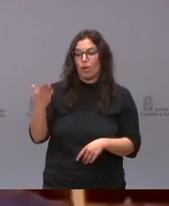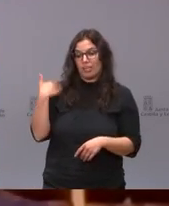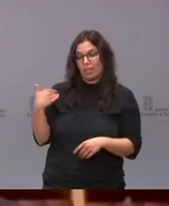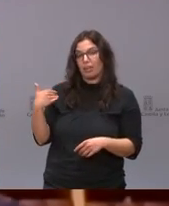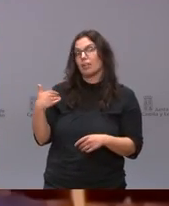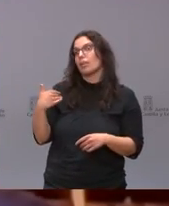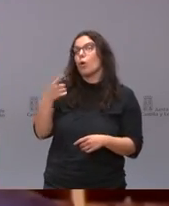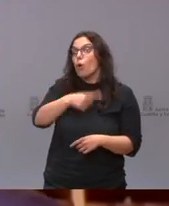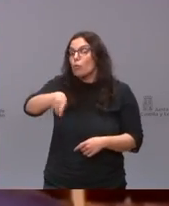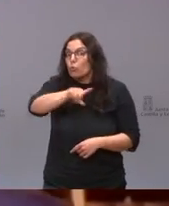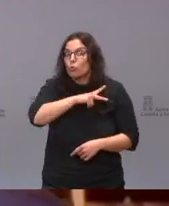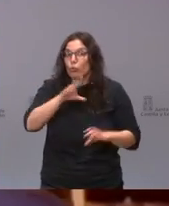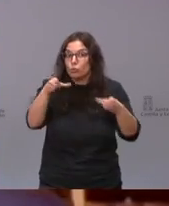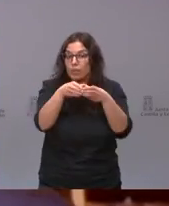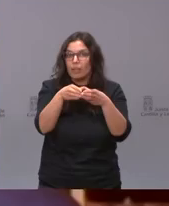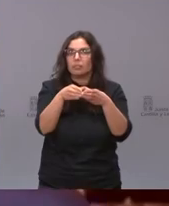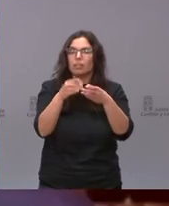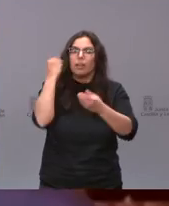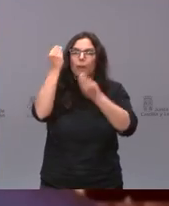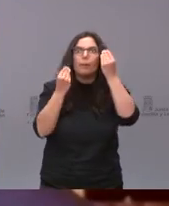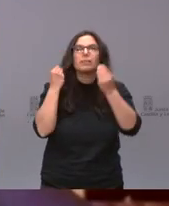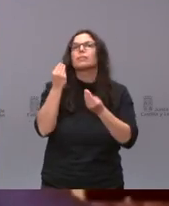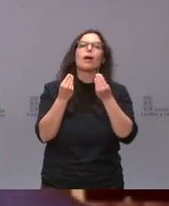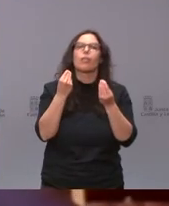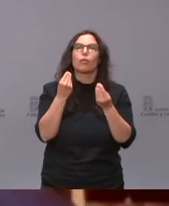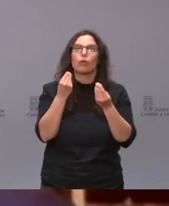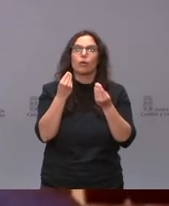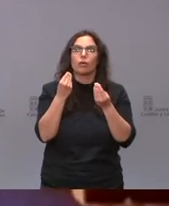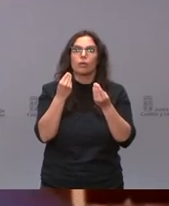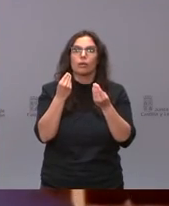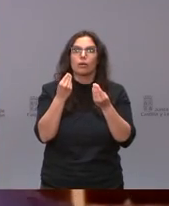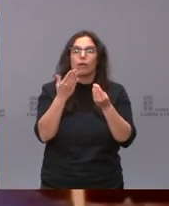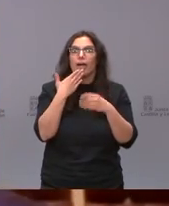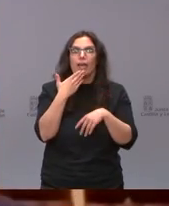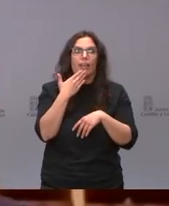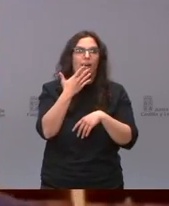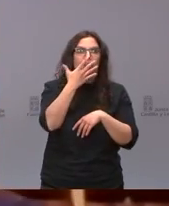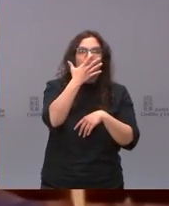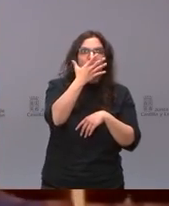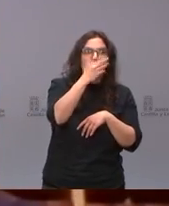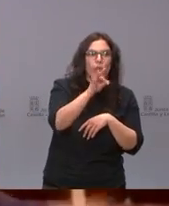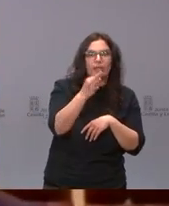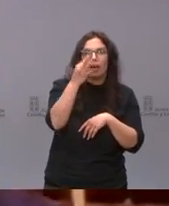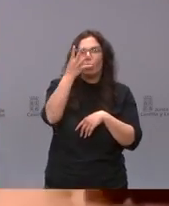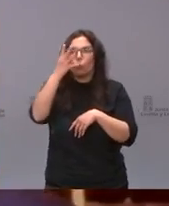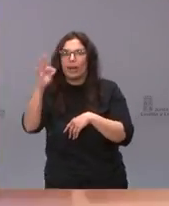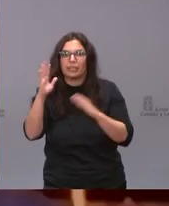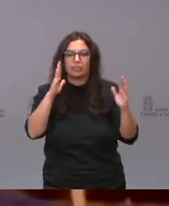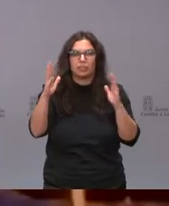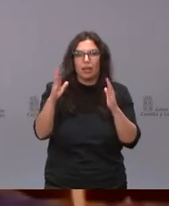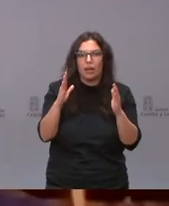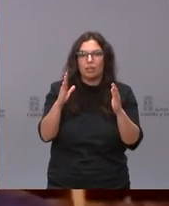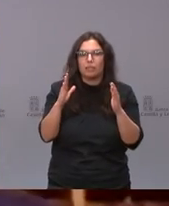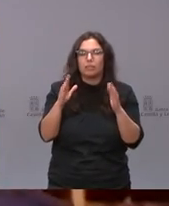ustedes mismos han empezado a plantearse qué producto se va a utilizar con la gente de 50 y pico de 40 y pico años si se espera a Janssen